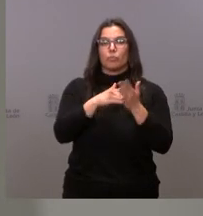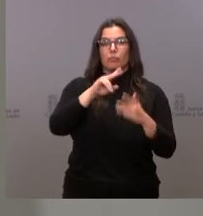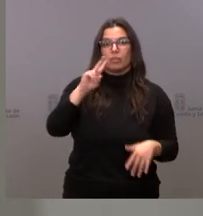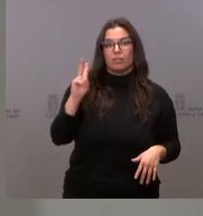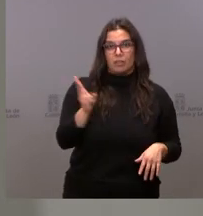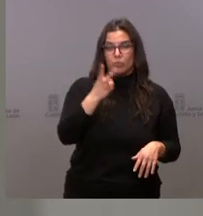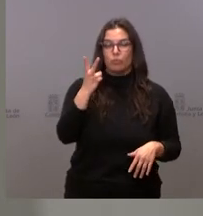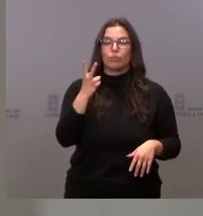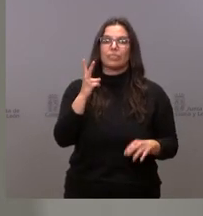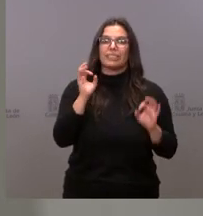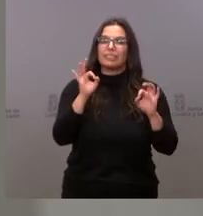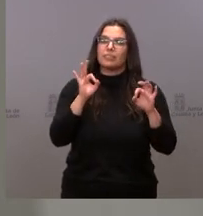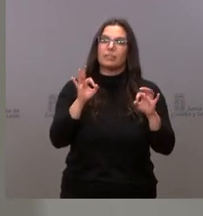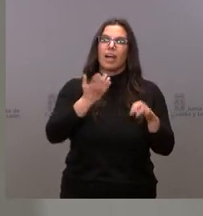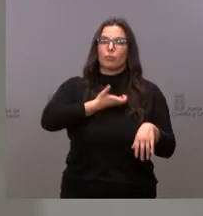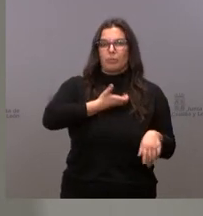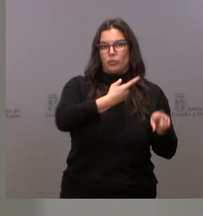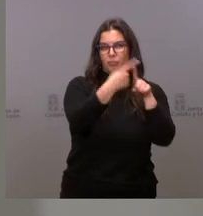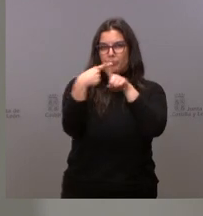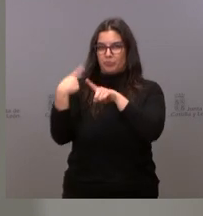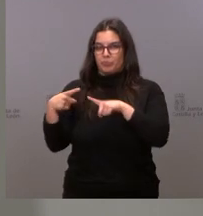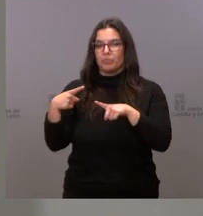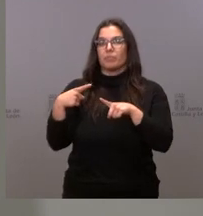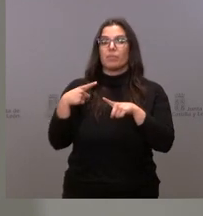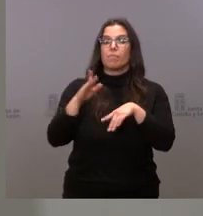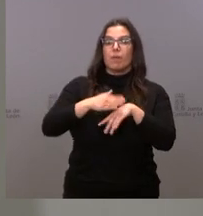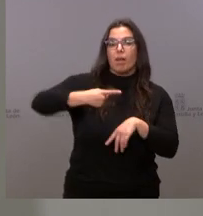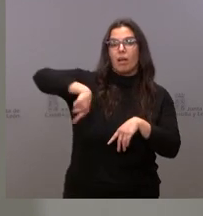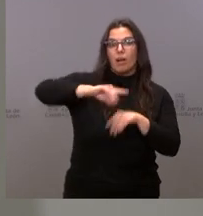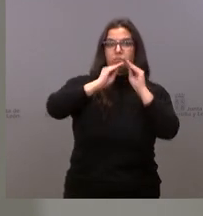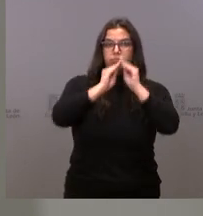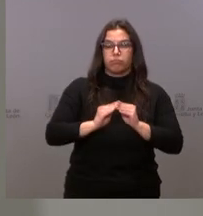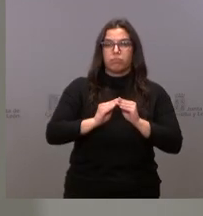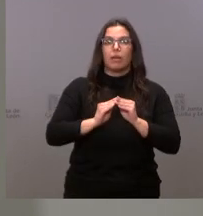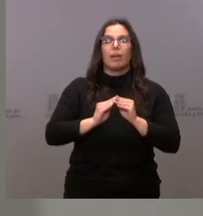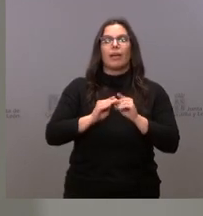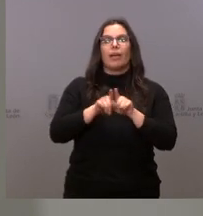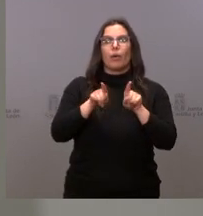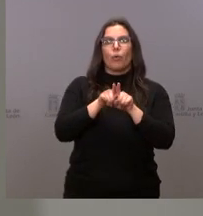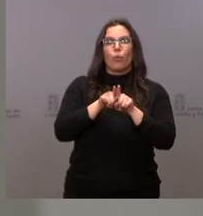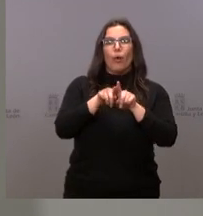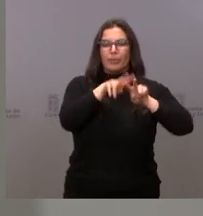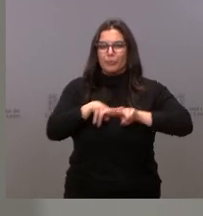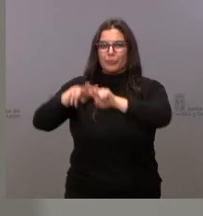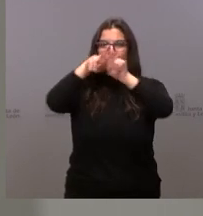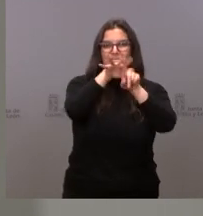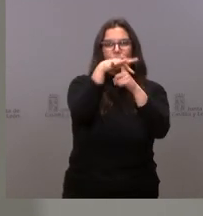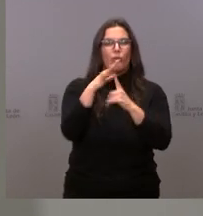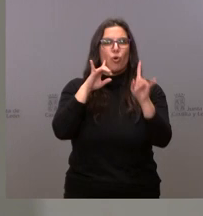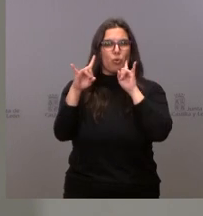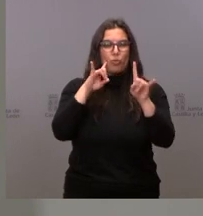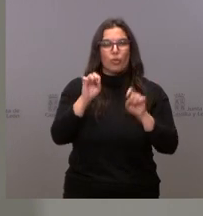destinados a varios ayuntamientos para elaborar mapas de ruido. Se trata, en concreto, de 13